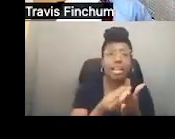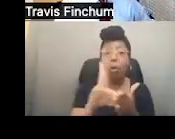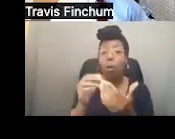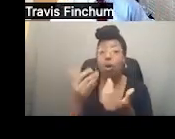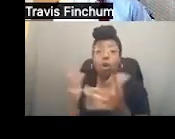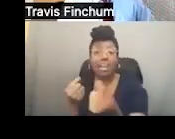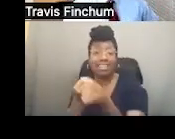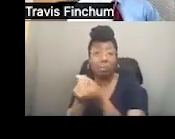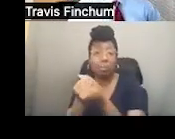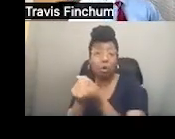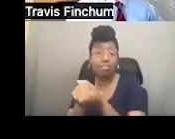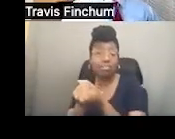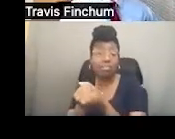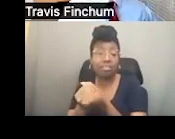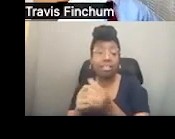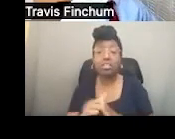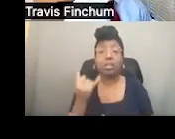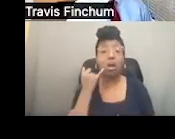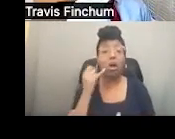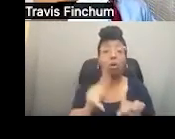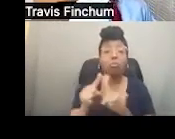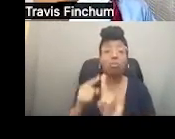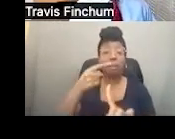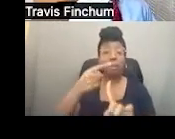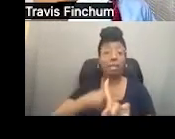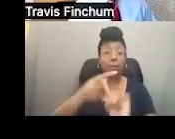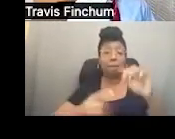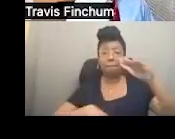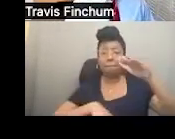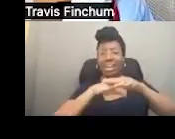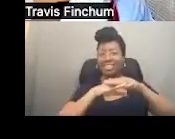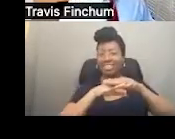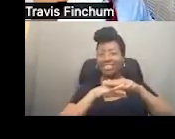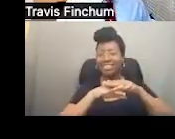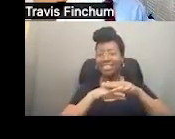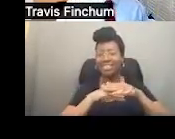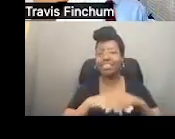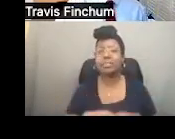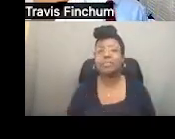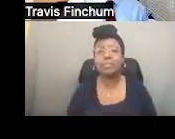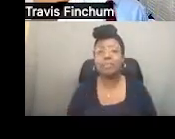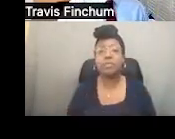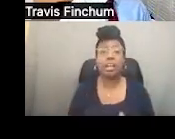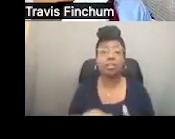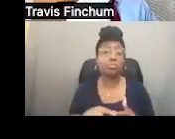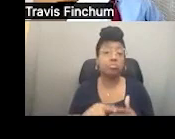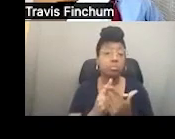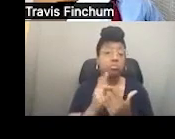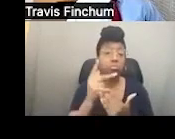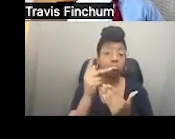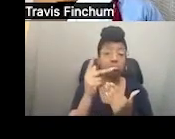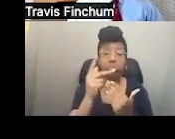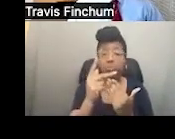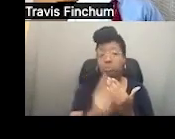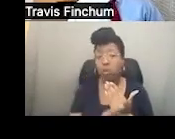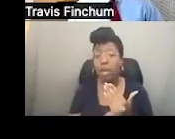o recursos disponibles. Y también hay límites de ingresos mensuales y esos programas son